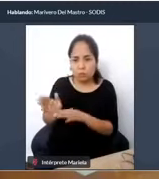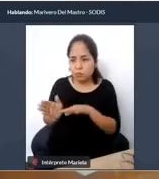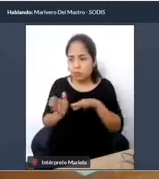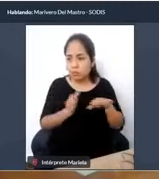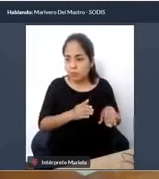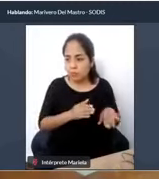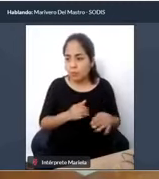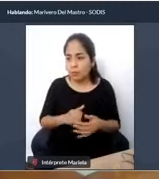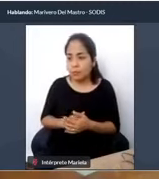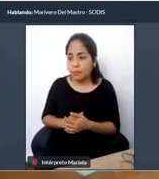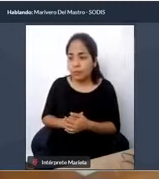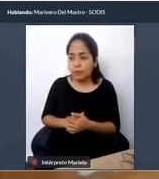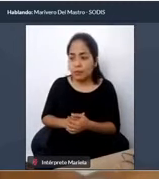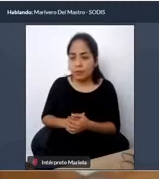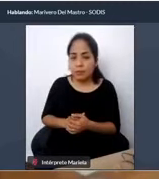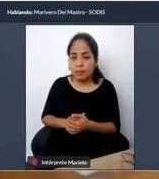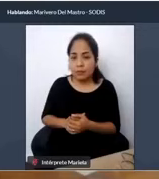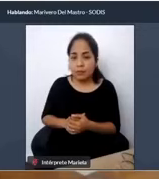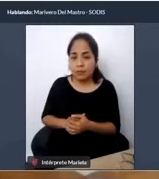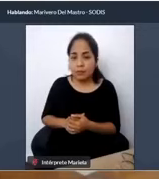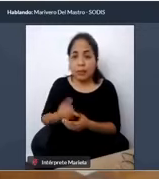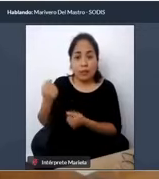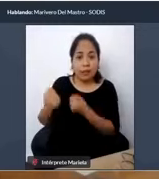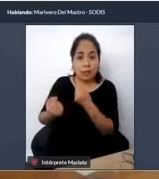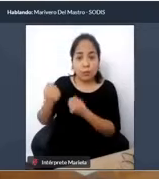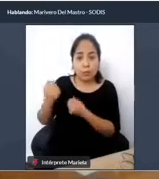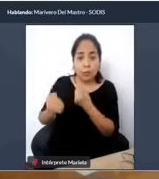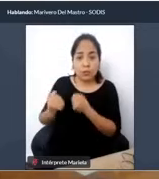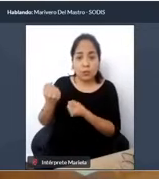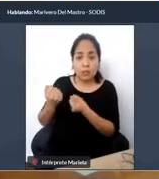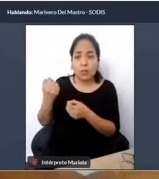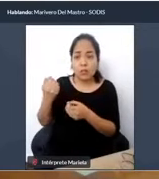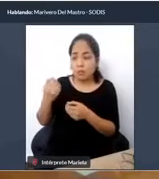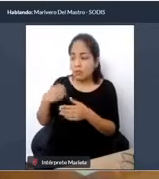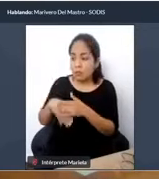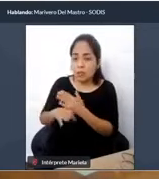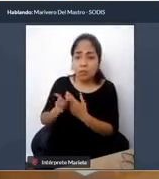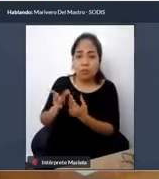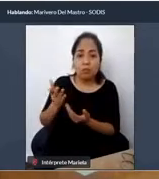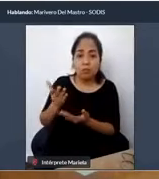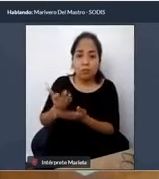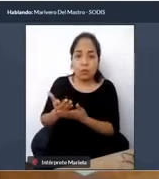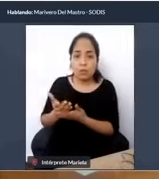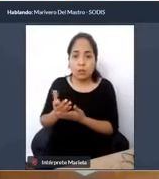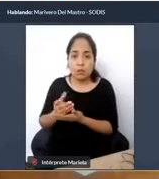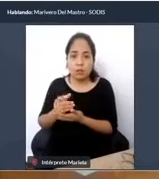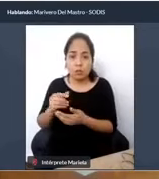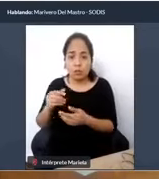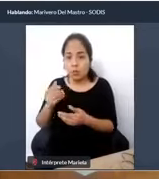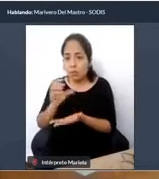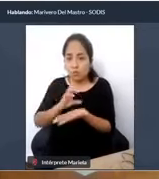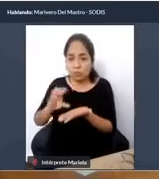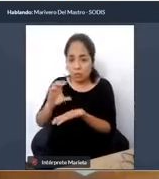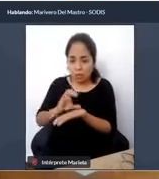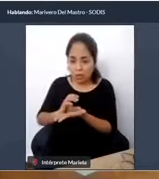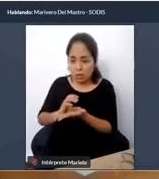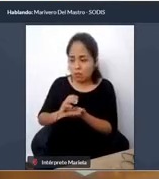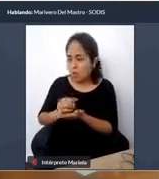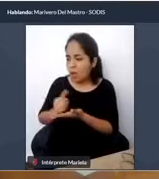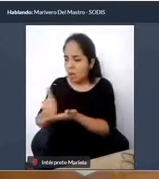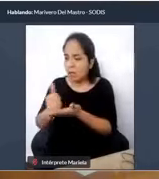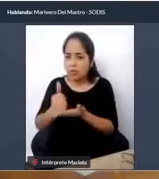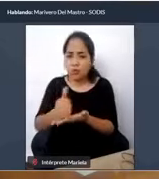porque finalmente un transporte, en una sociedad un transporte accesible beneficia a la economía de un país de todas maneras, ¿no? Hace que las personas